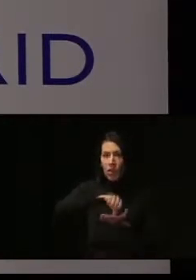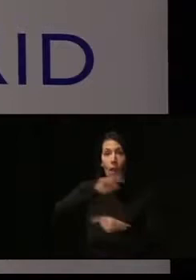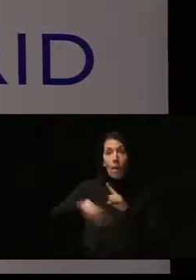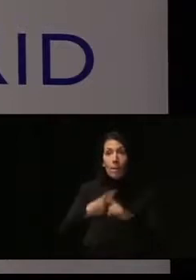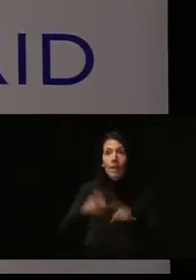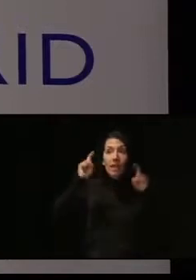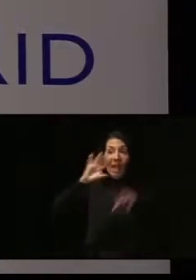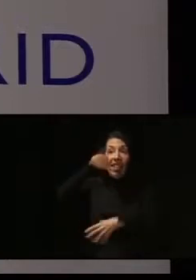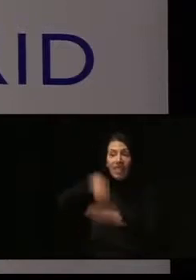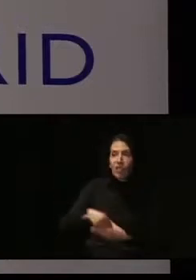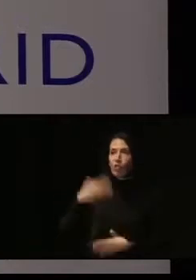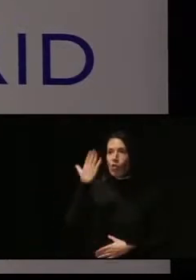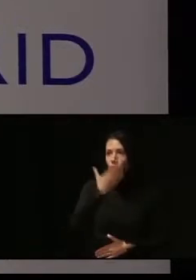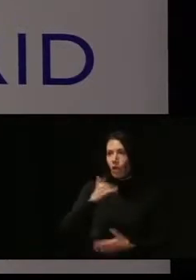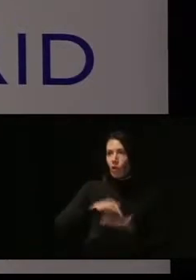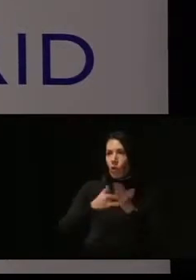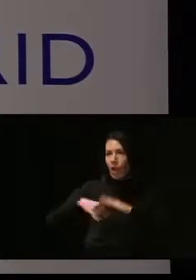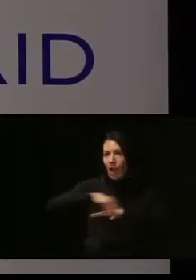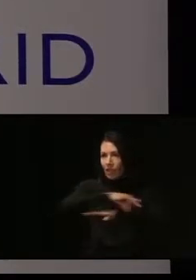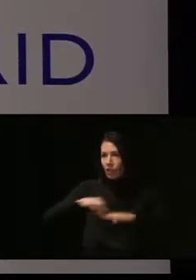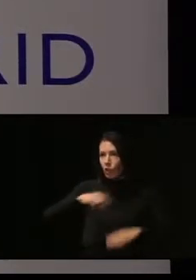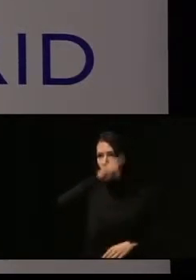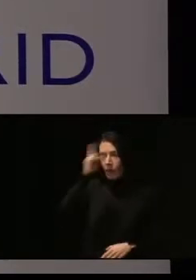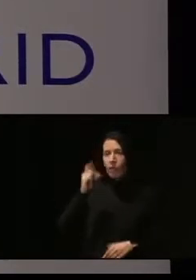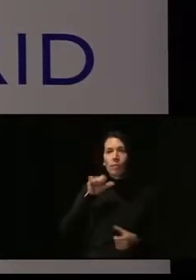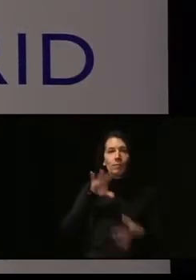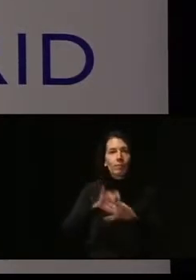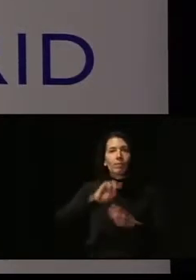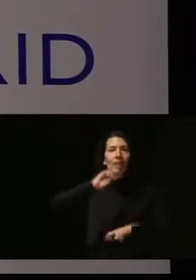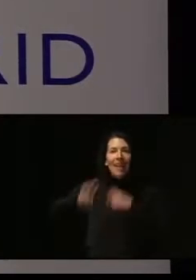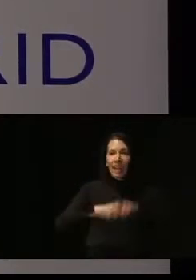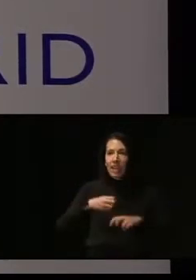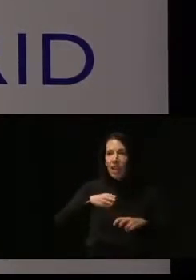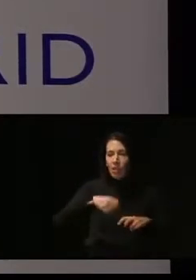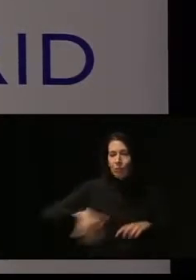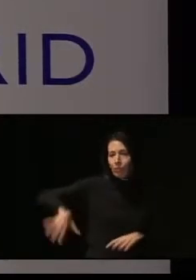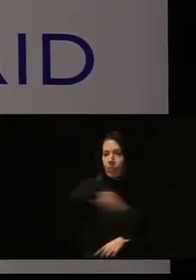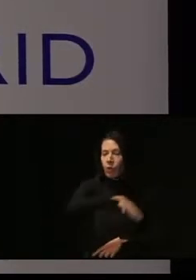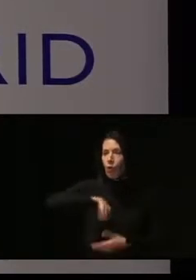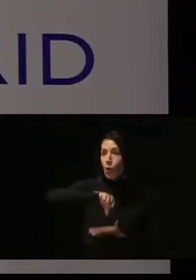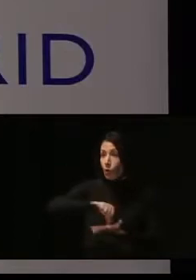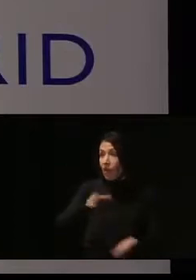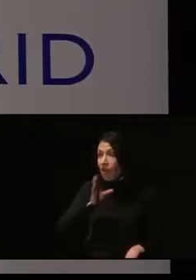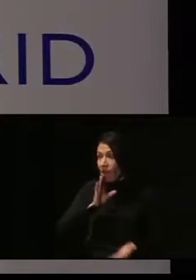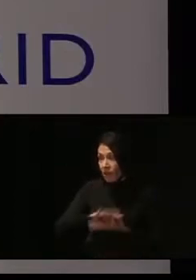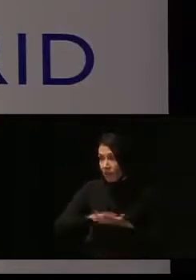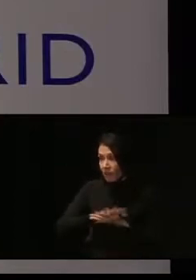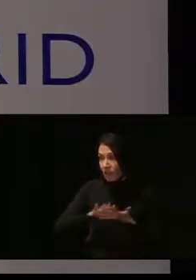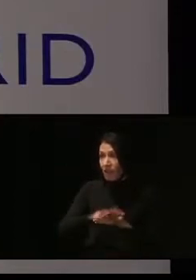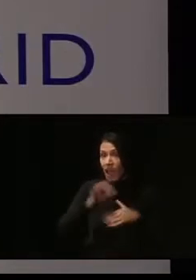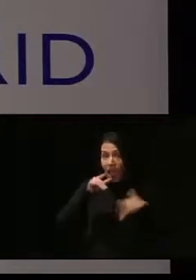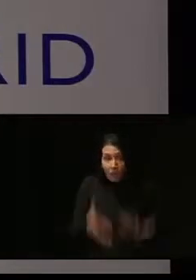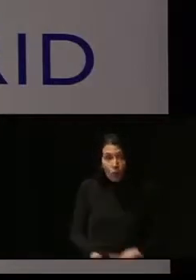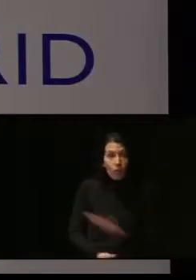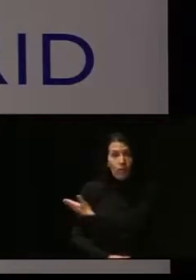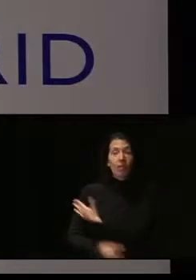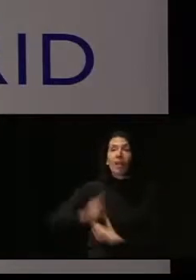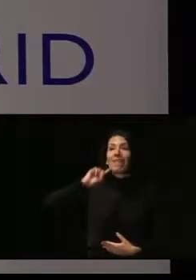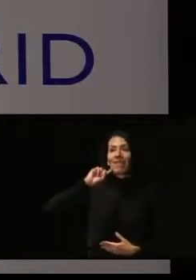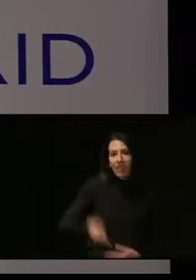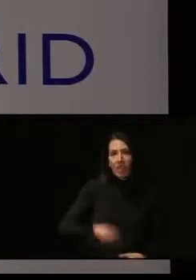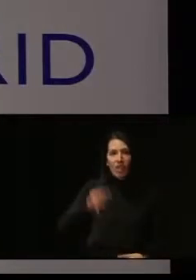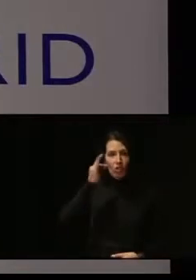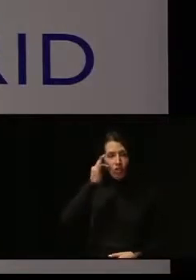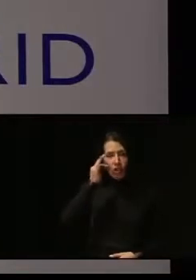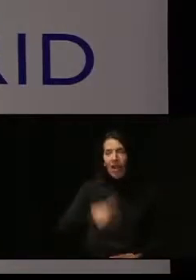Colegio de Arquitectos de Madrid, en el ámbito de la regeneración urbana. Y, como les digo, en la actualidad ella es la directora general de